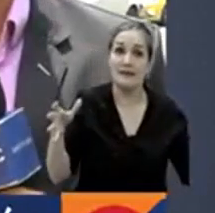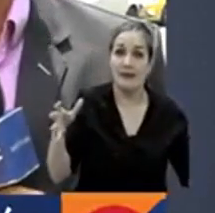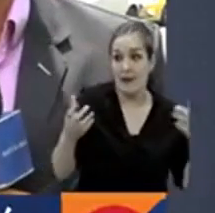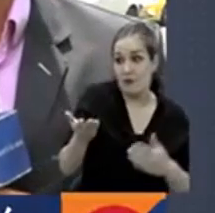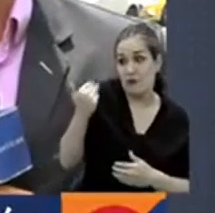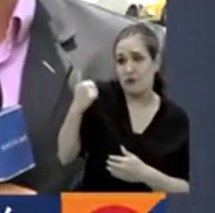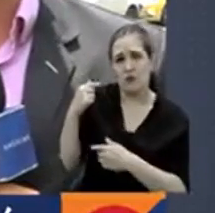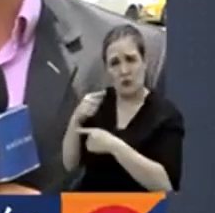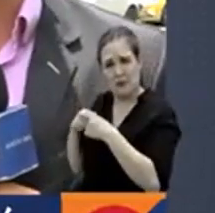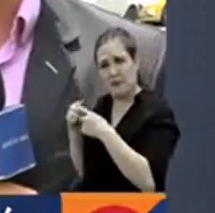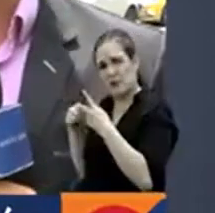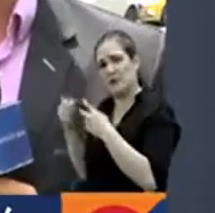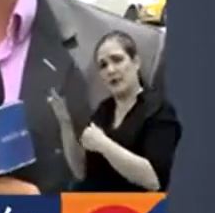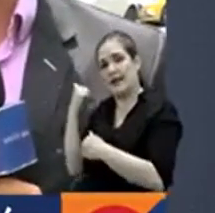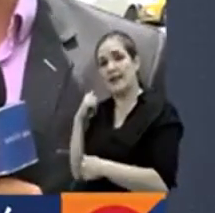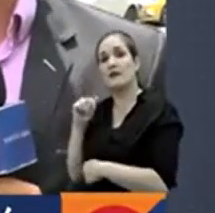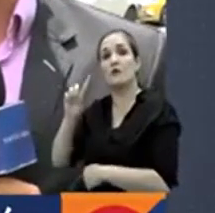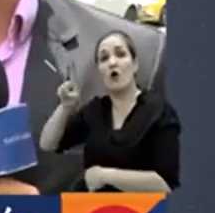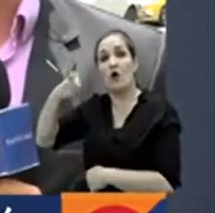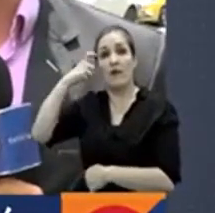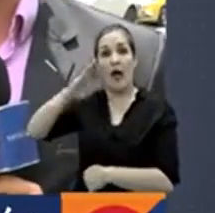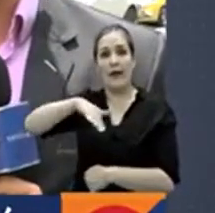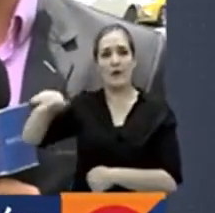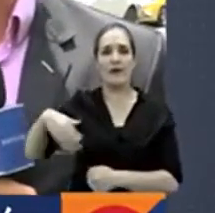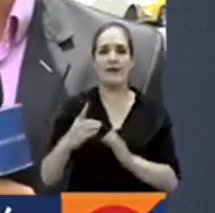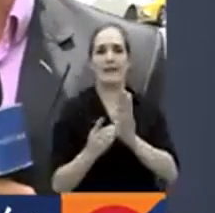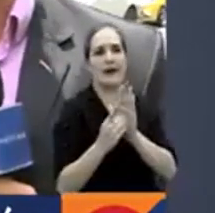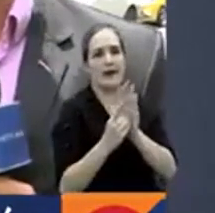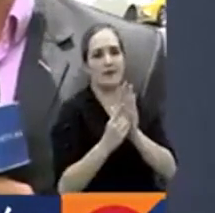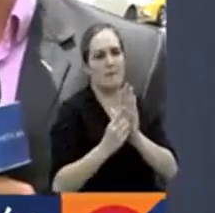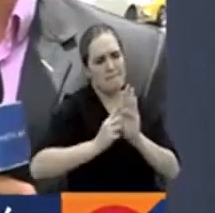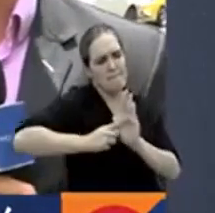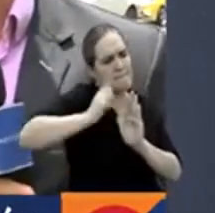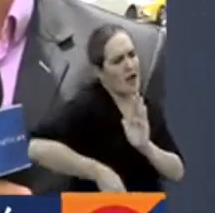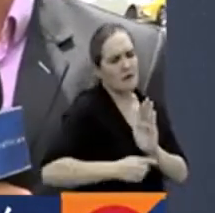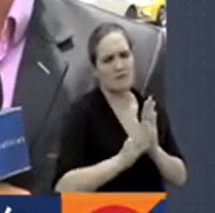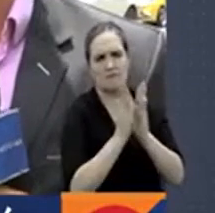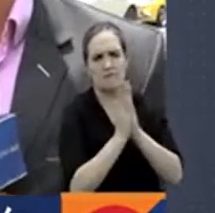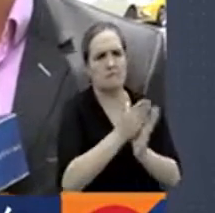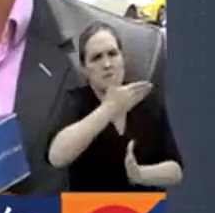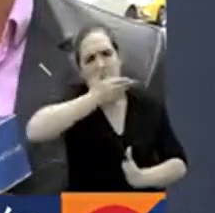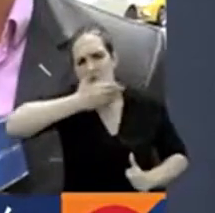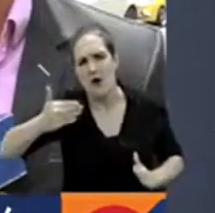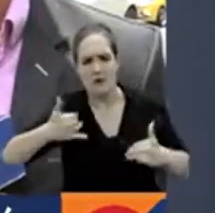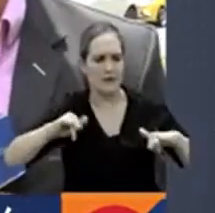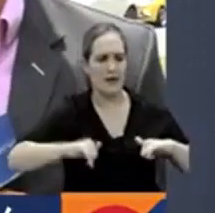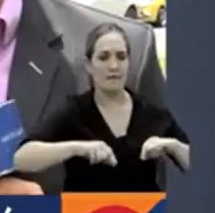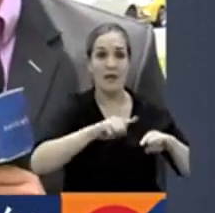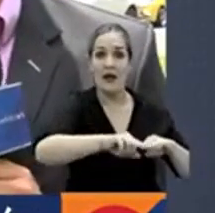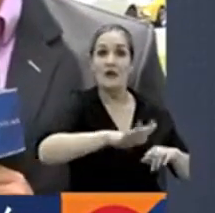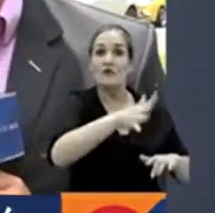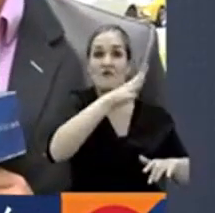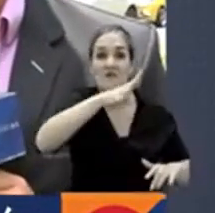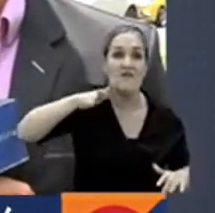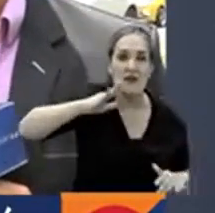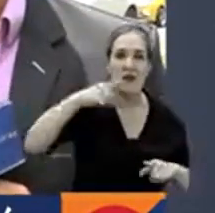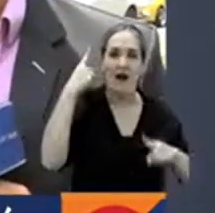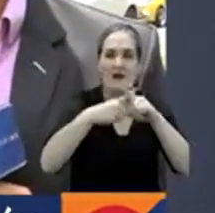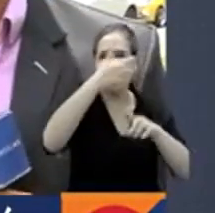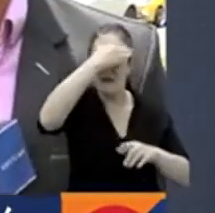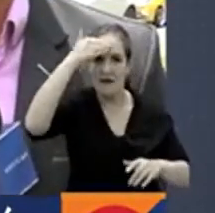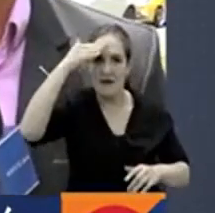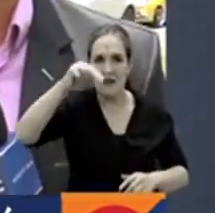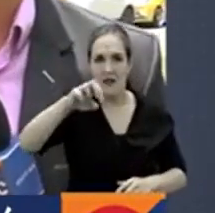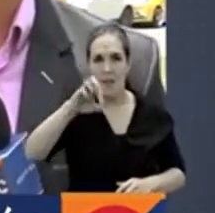semanas el gobernador de Antioquía, Aníbal Gaviria, ha firmado ese decreto donde ordena trasladar a estos hipopótamos que se encuentran en la hacienda Nápoles para estos